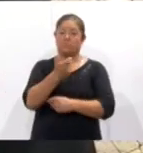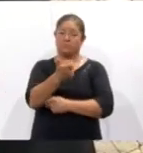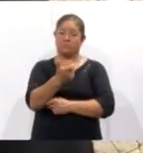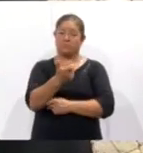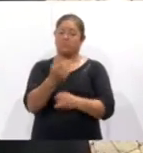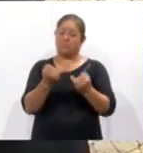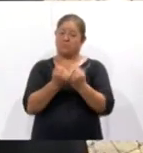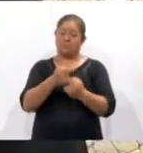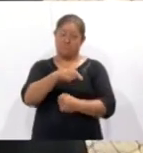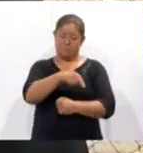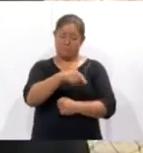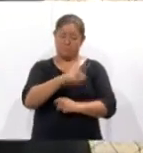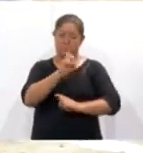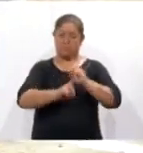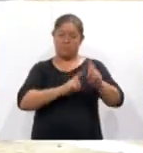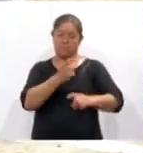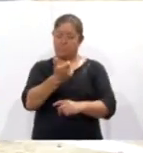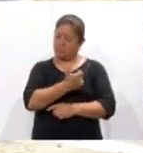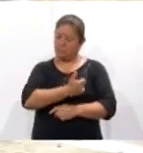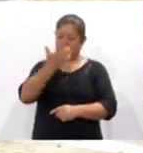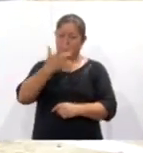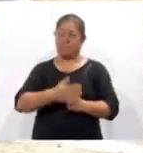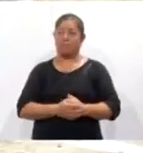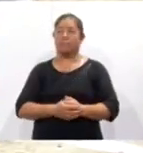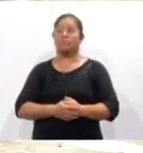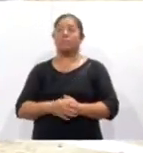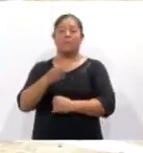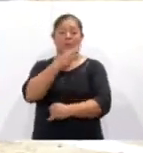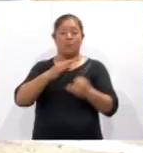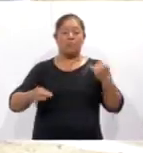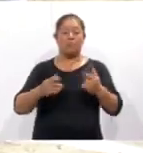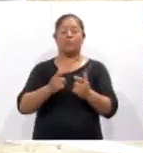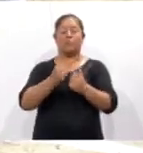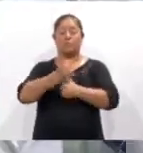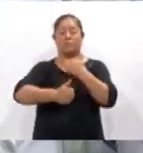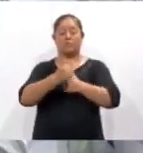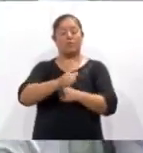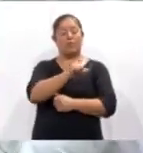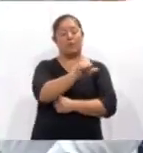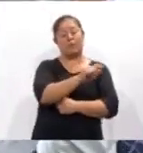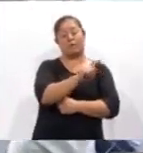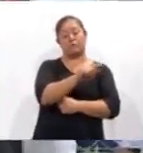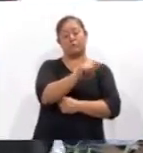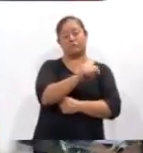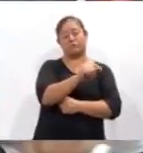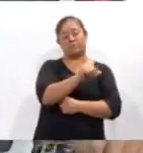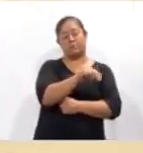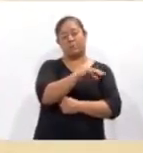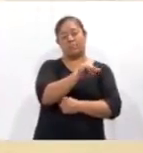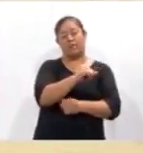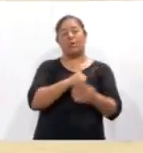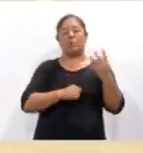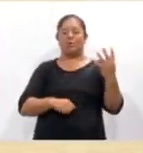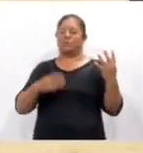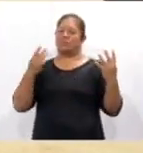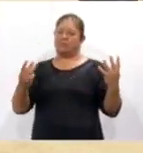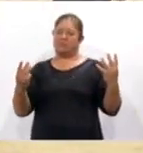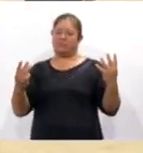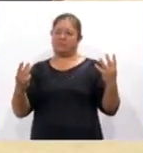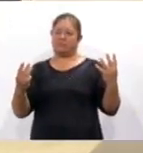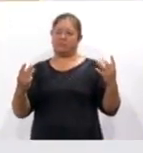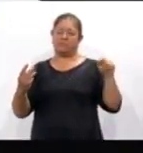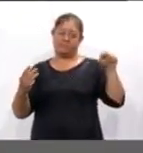saben que este es un deporte de los más caros que puede haber. El partido semifinal lo ganó Astama al vencer por score de cuatro carreras a tres a cañas.